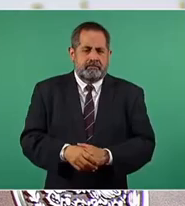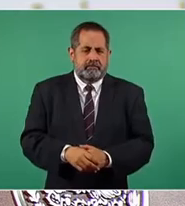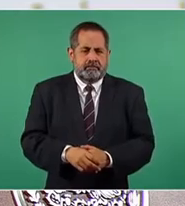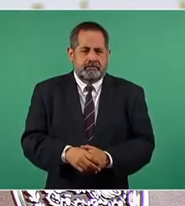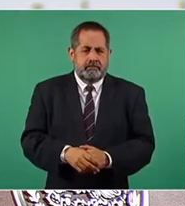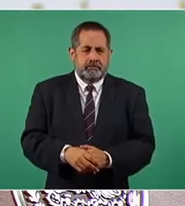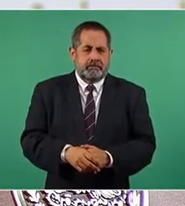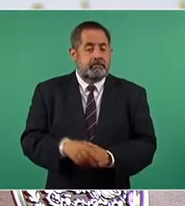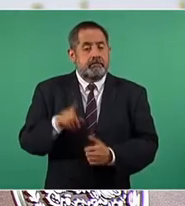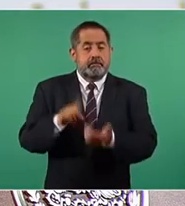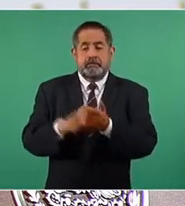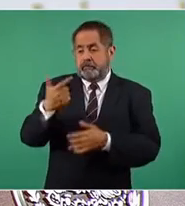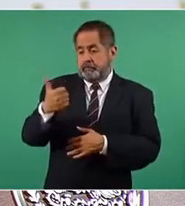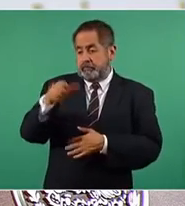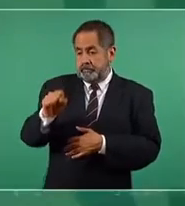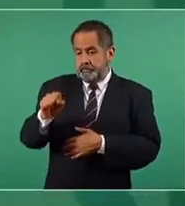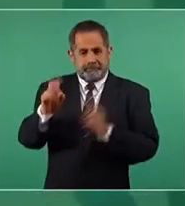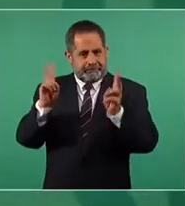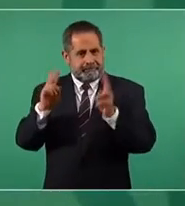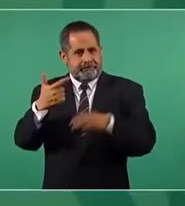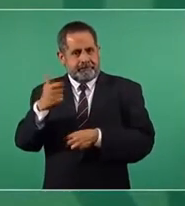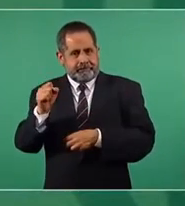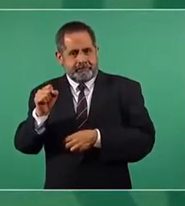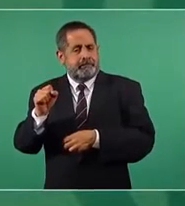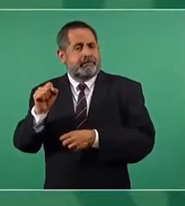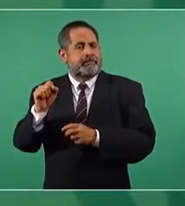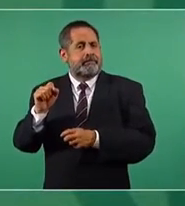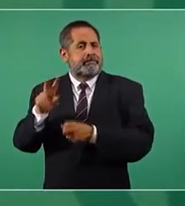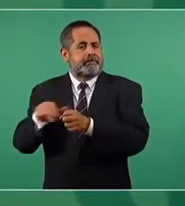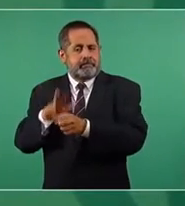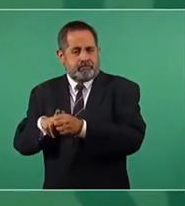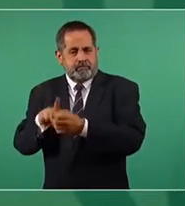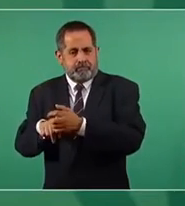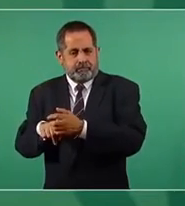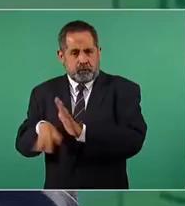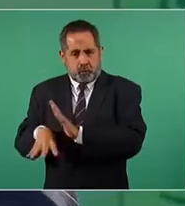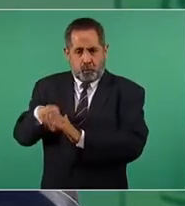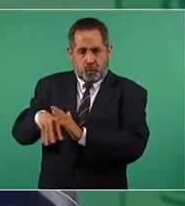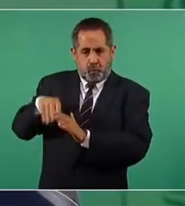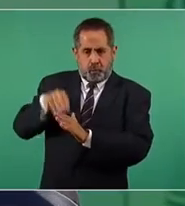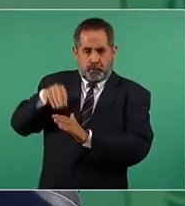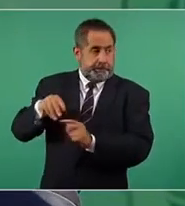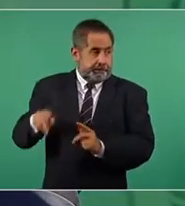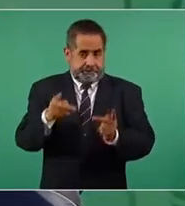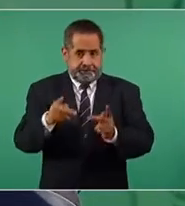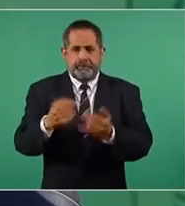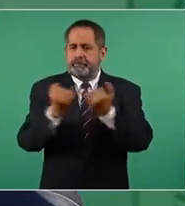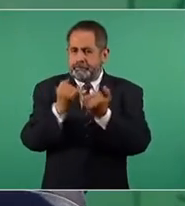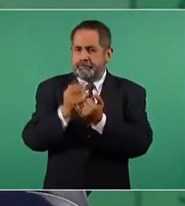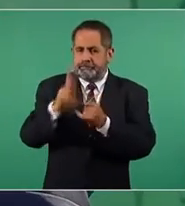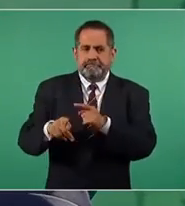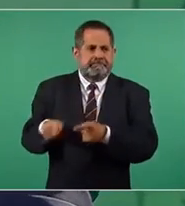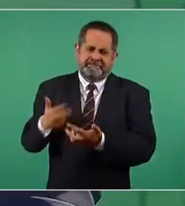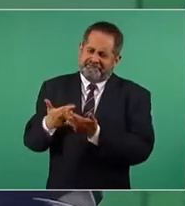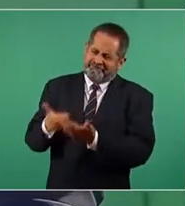Y en el gas natural estamos haciendo algo parecido, porque tenemos excedentes,